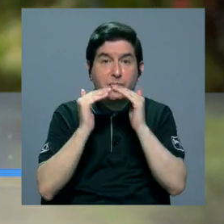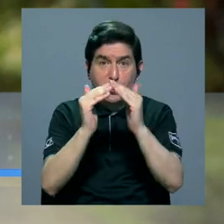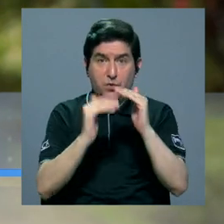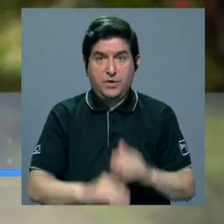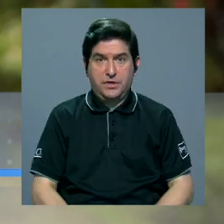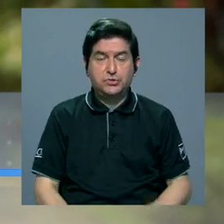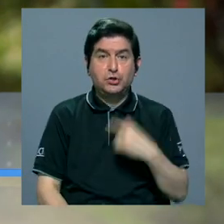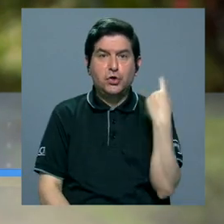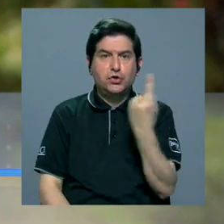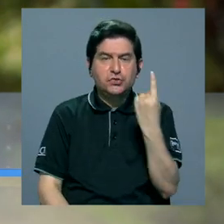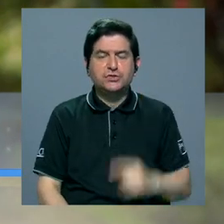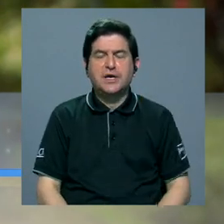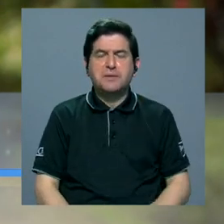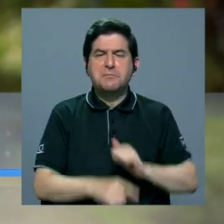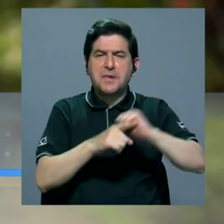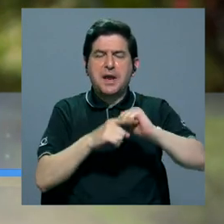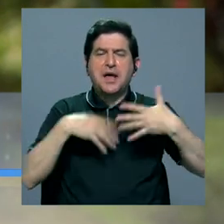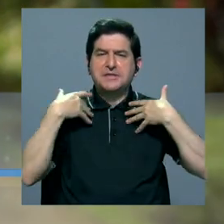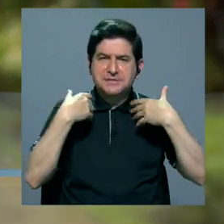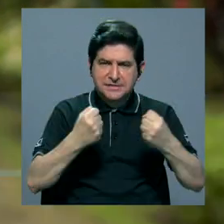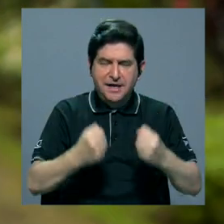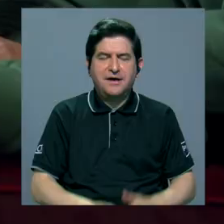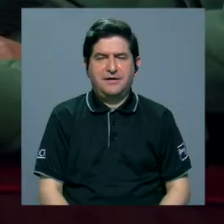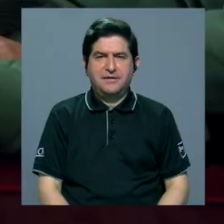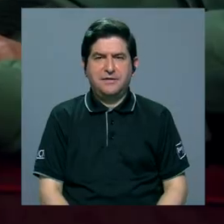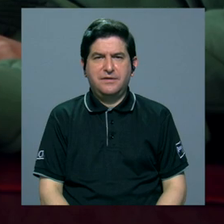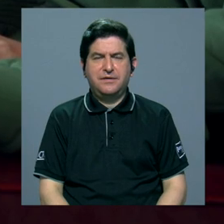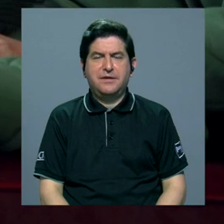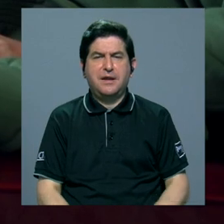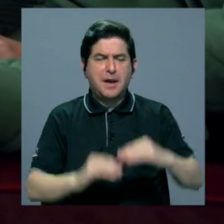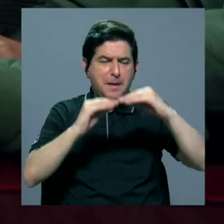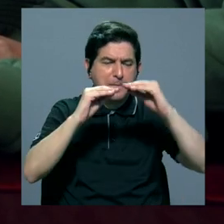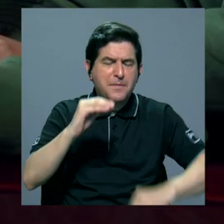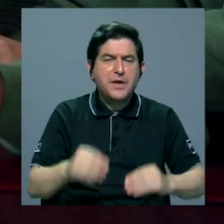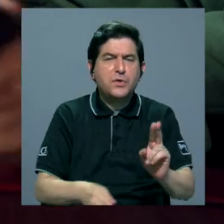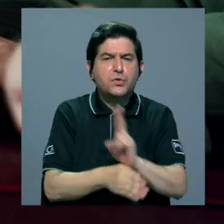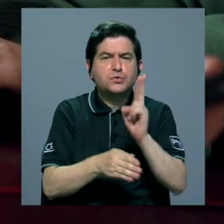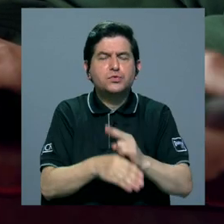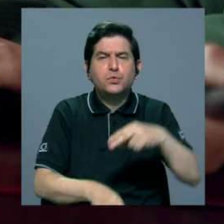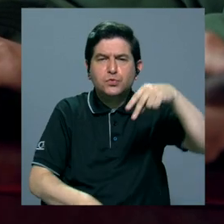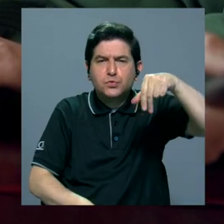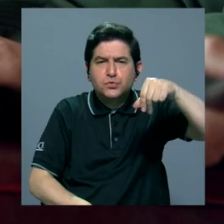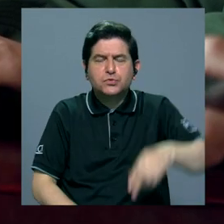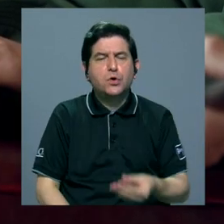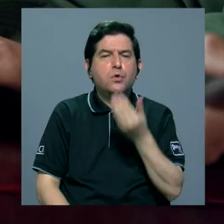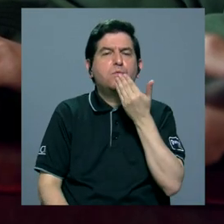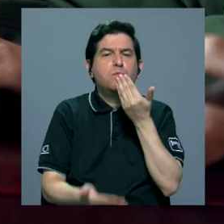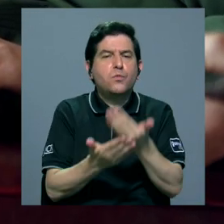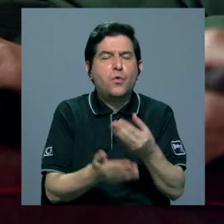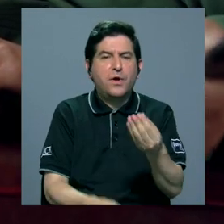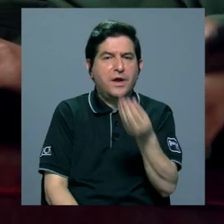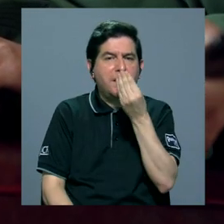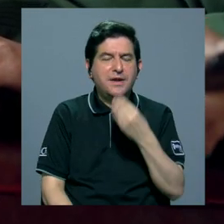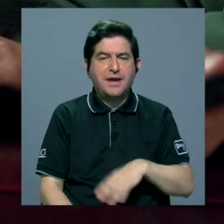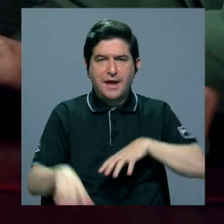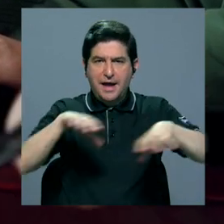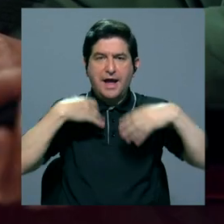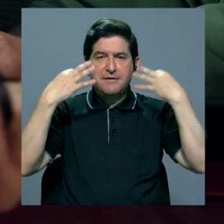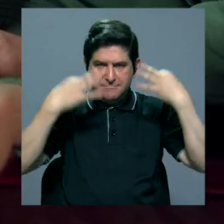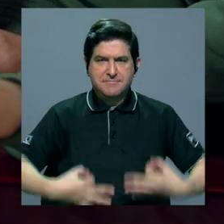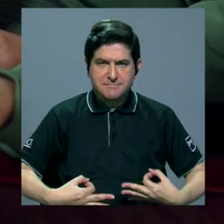prácticas saludables, un consumo disminuido de la sal, buena alimentación, realizar ejercicio, etc.